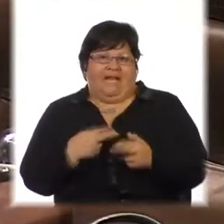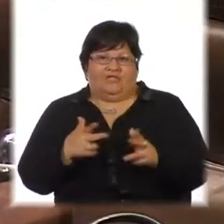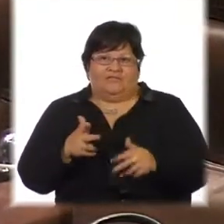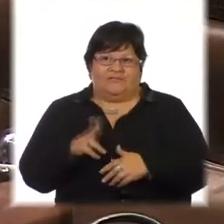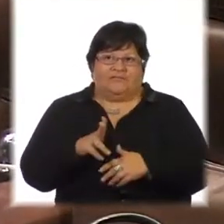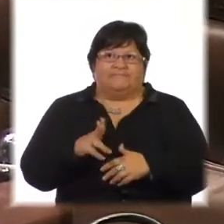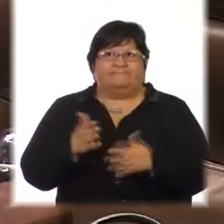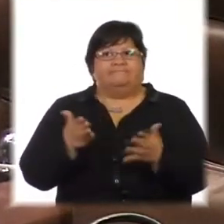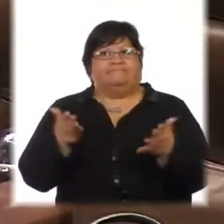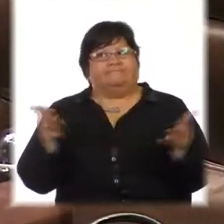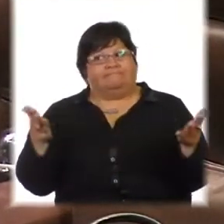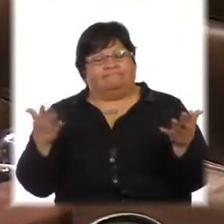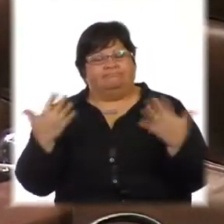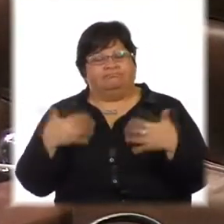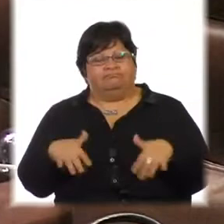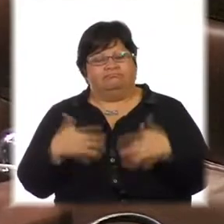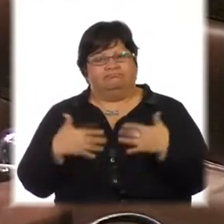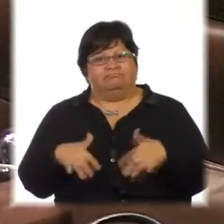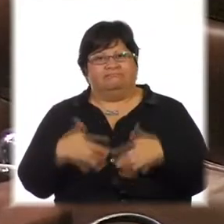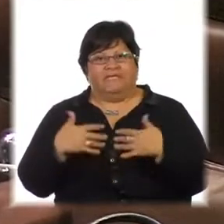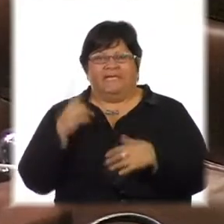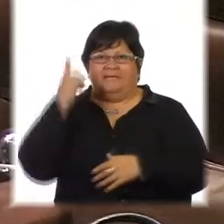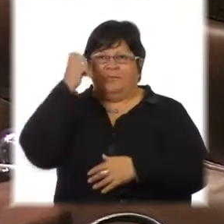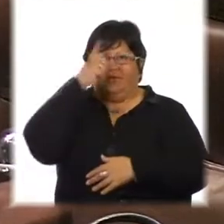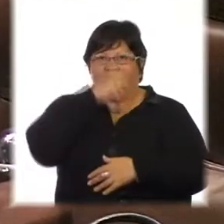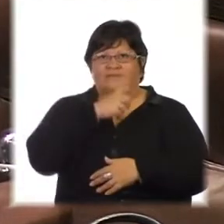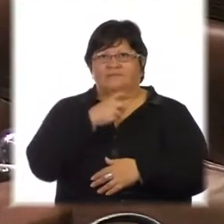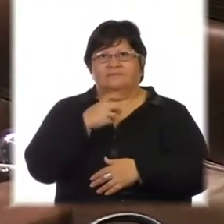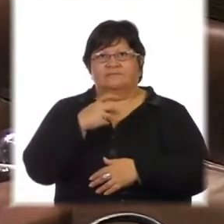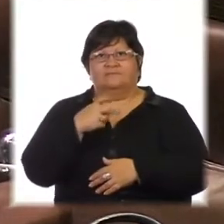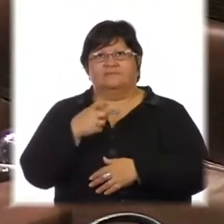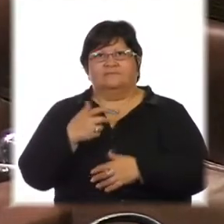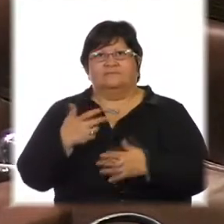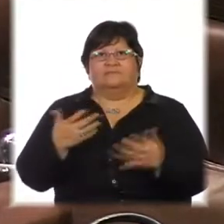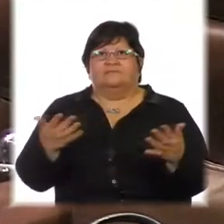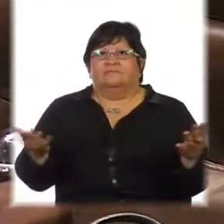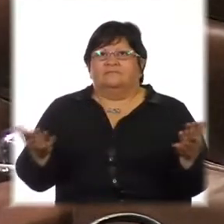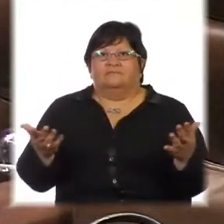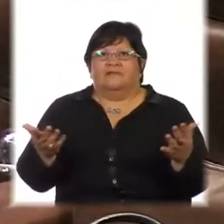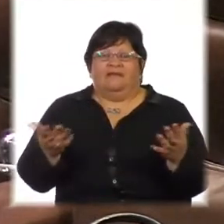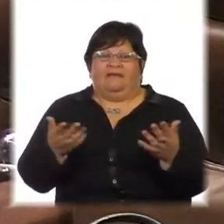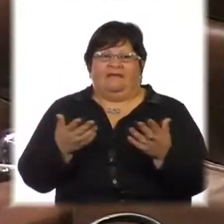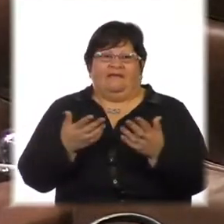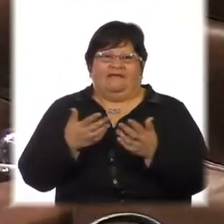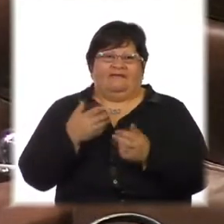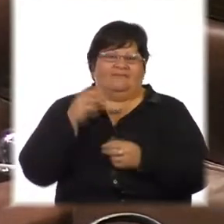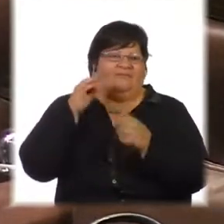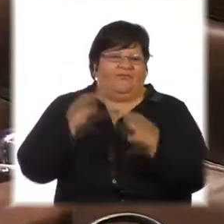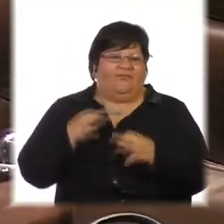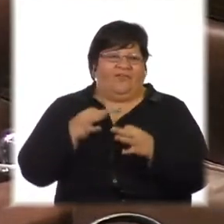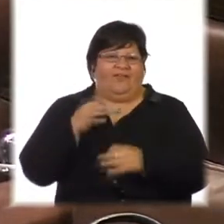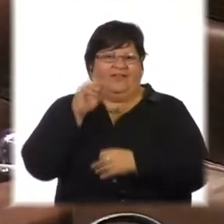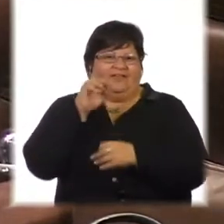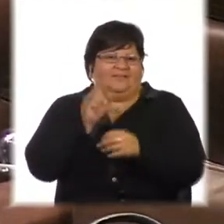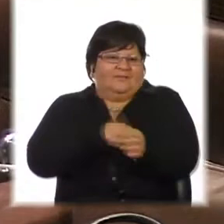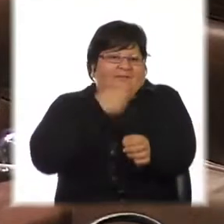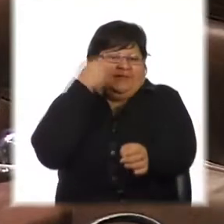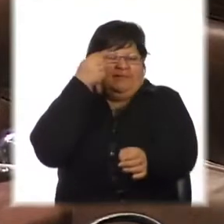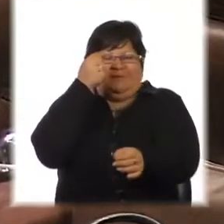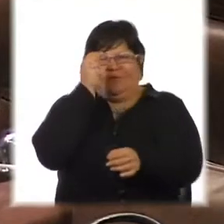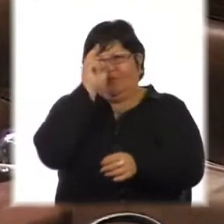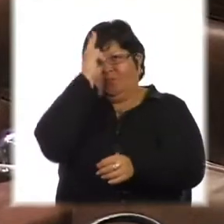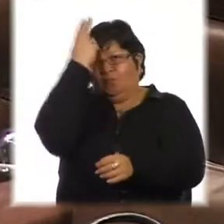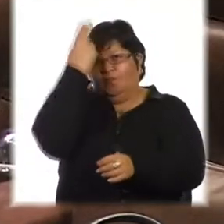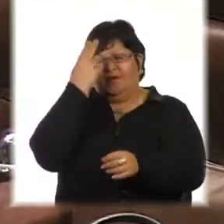era muy ambiciosa y quizás hoy esto de tal uruguayo de estar sobre los plazos votando un proyecto de ley